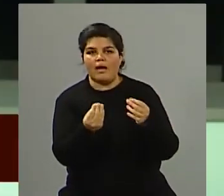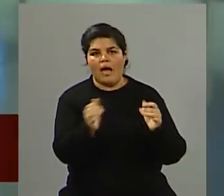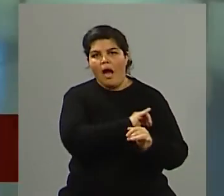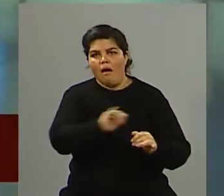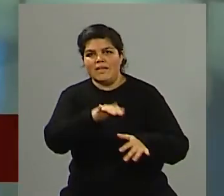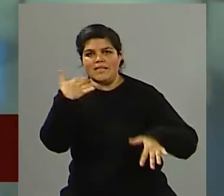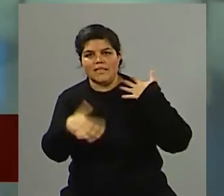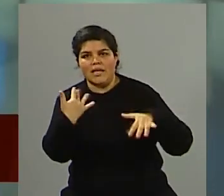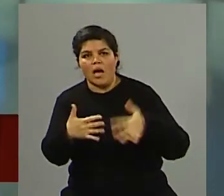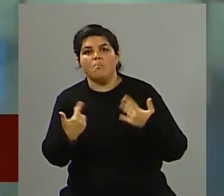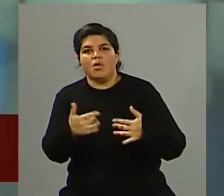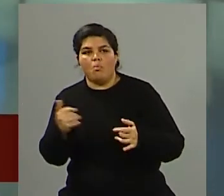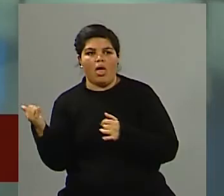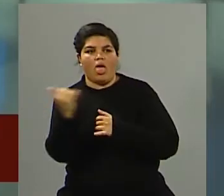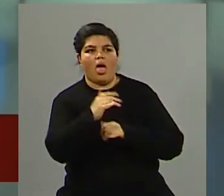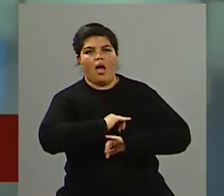del delito